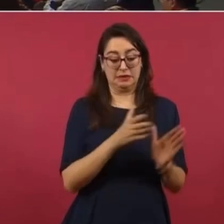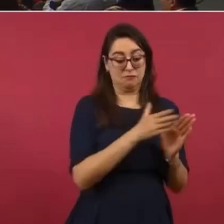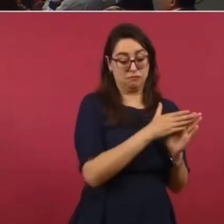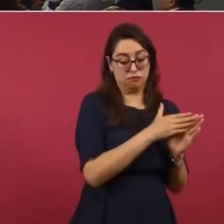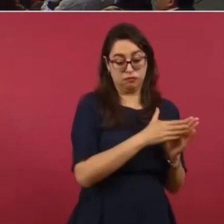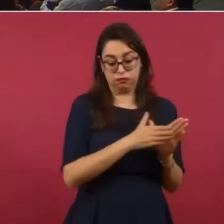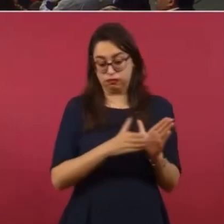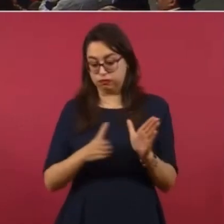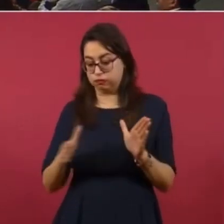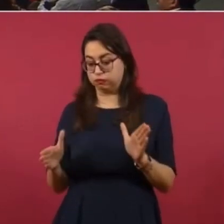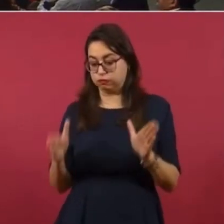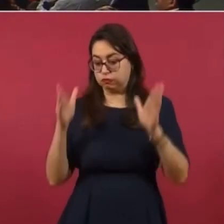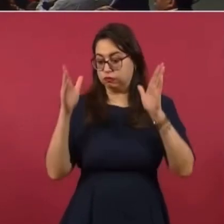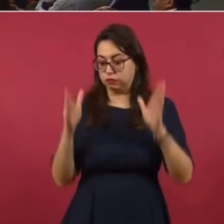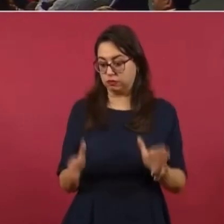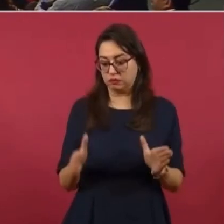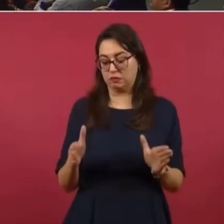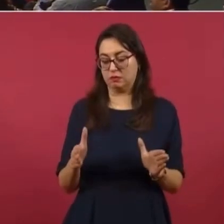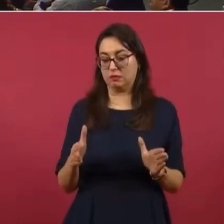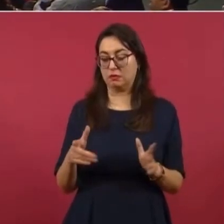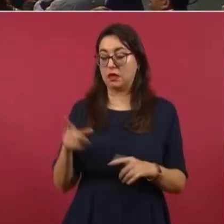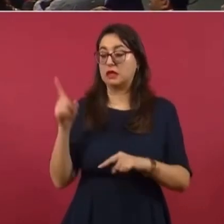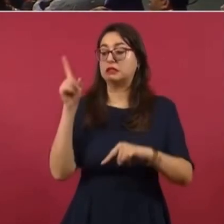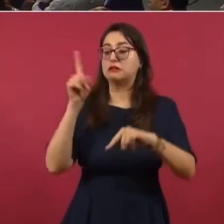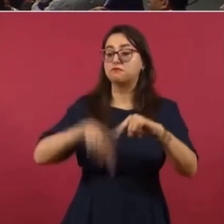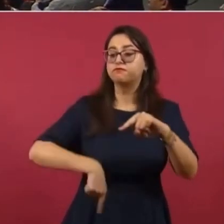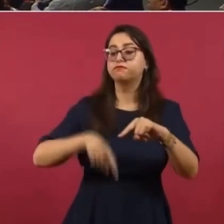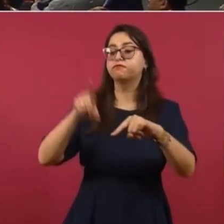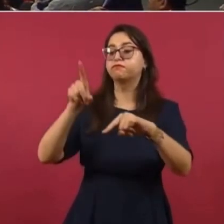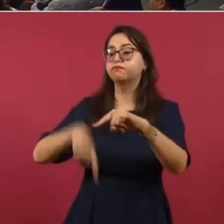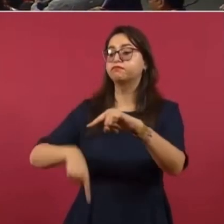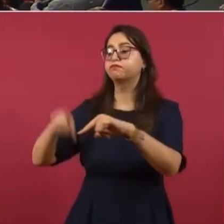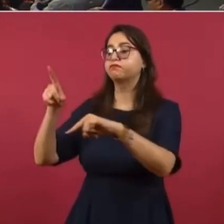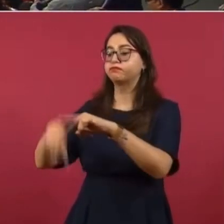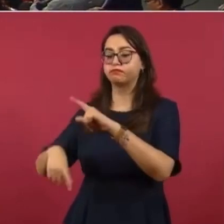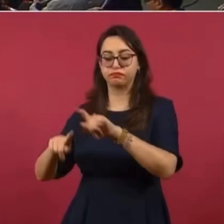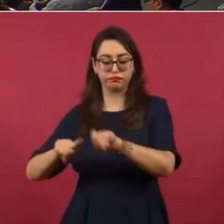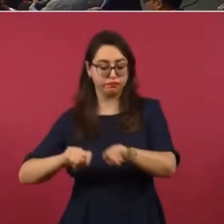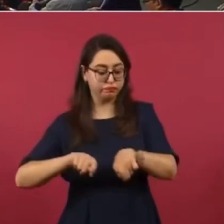desincorporación, eufemísticamente,